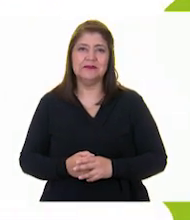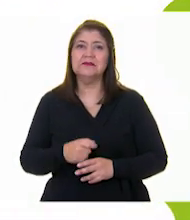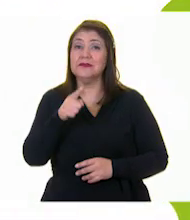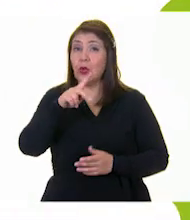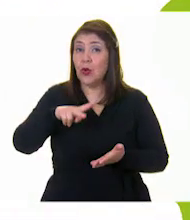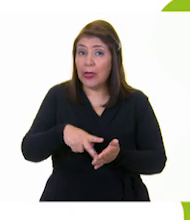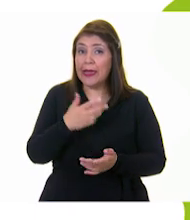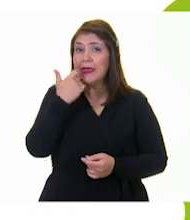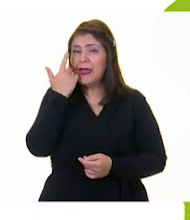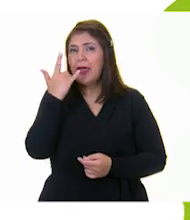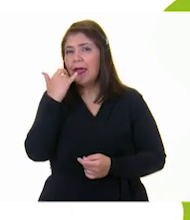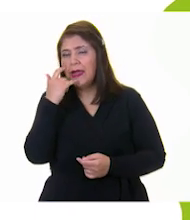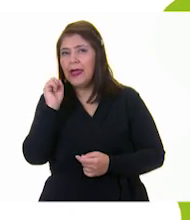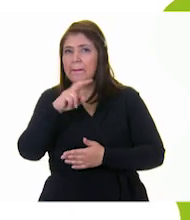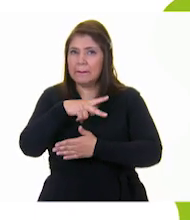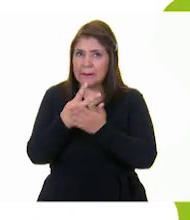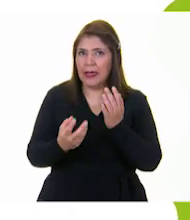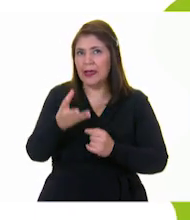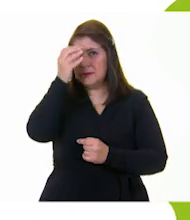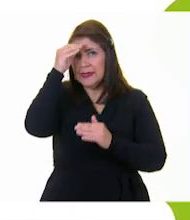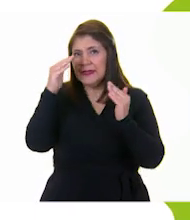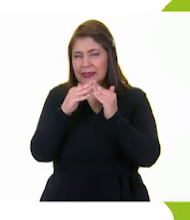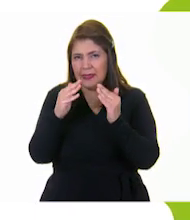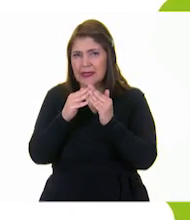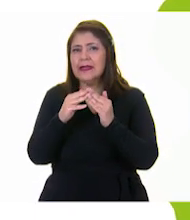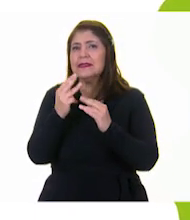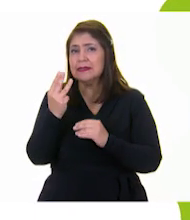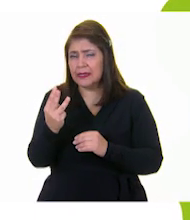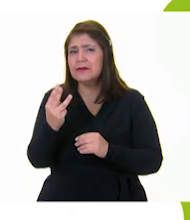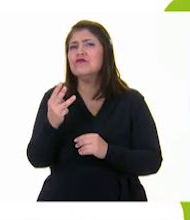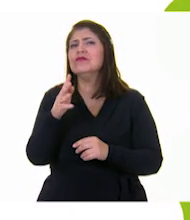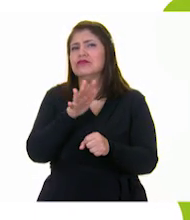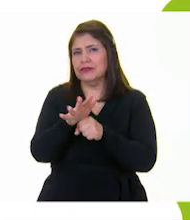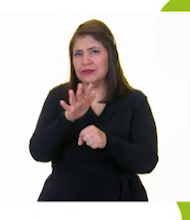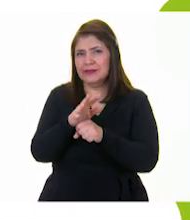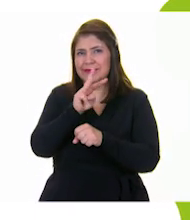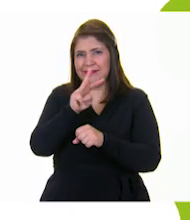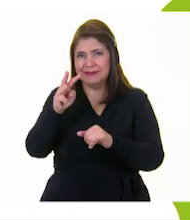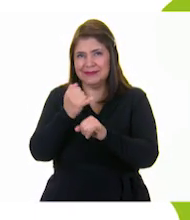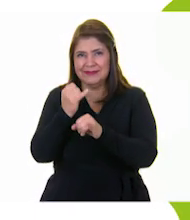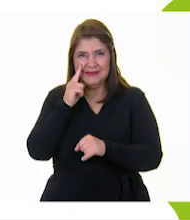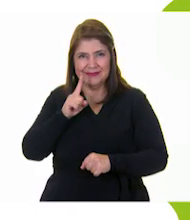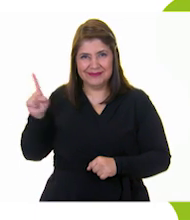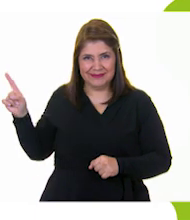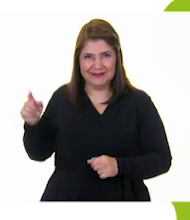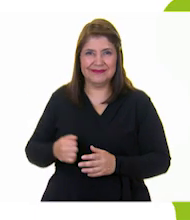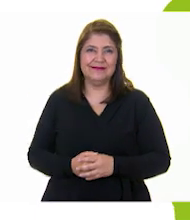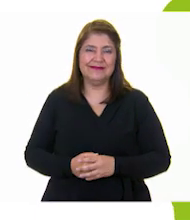Si quieres volver a ver los programas de Aprende en Casa 3, los puedes encontrar en la siguiente liga.